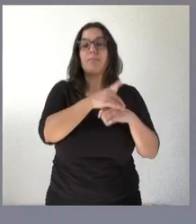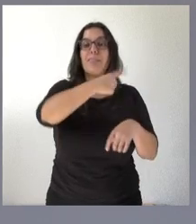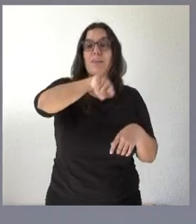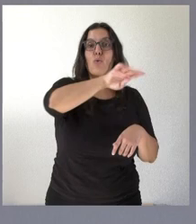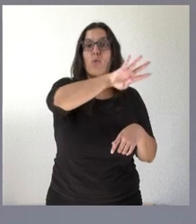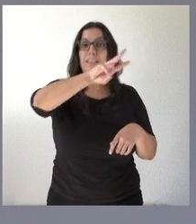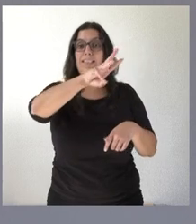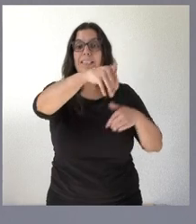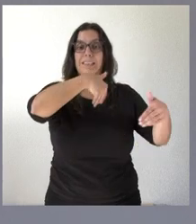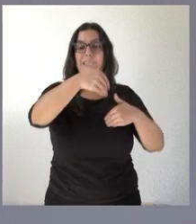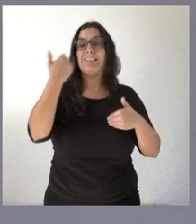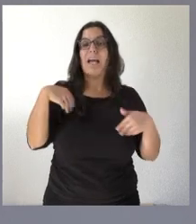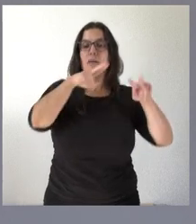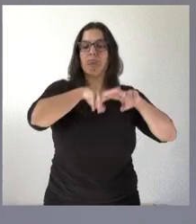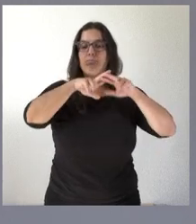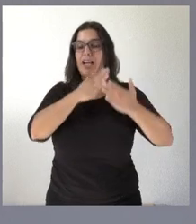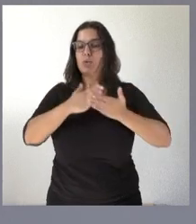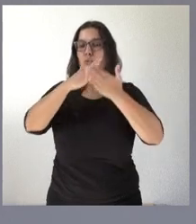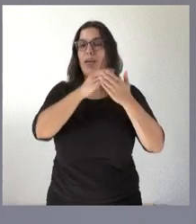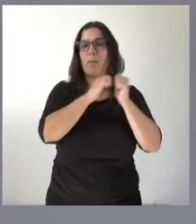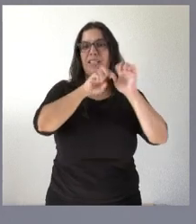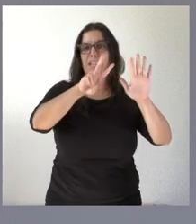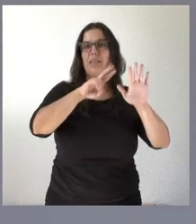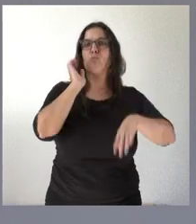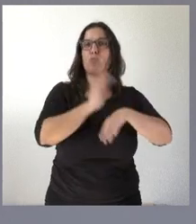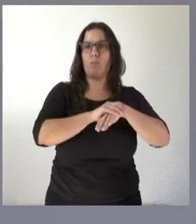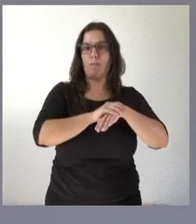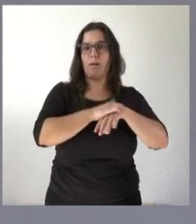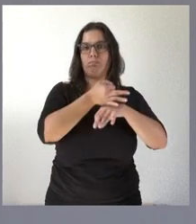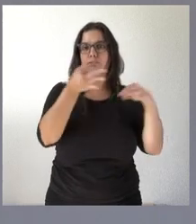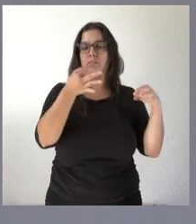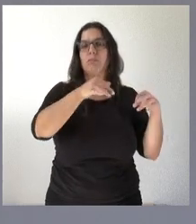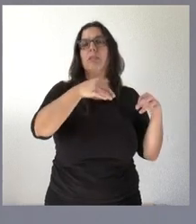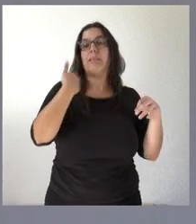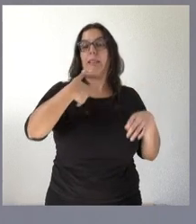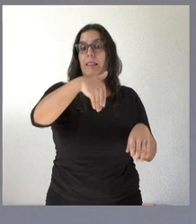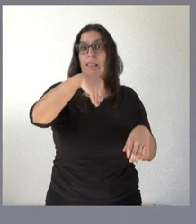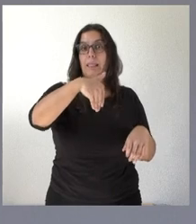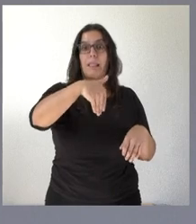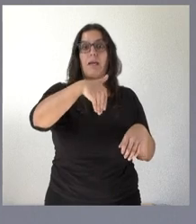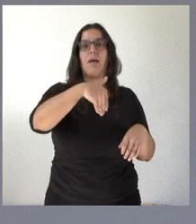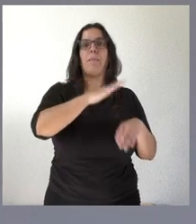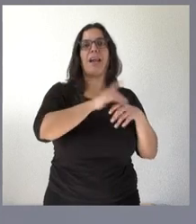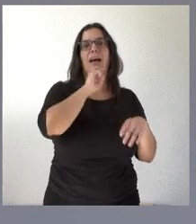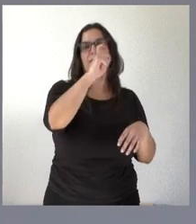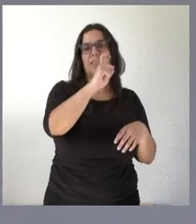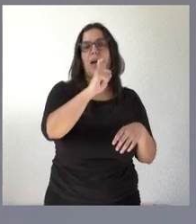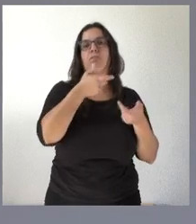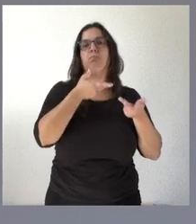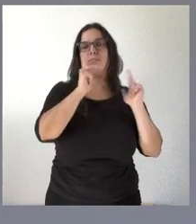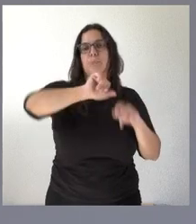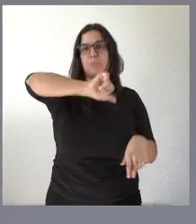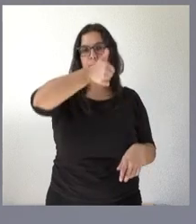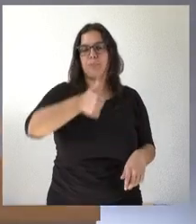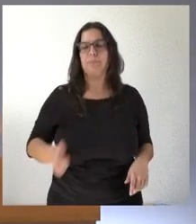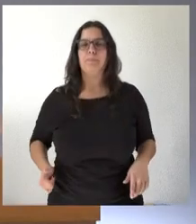han sido ya examinadas 27 que cumplen las solicitudes y que están a punto ya del plazo de comunicación de la obtención de esta